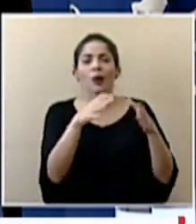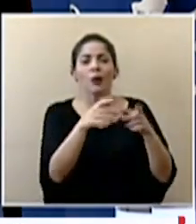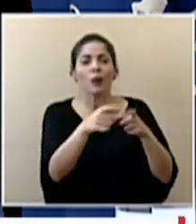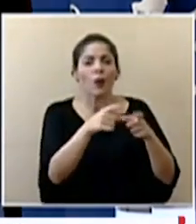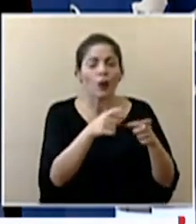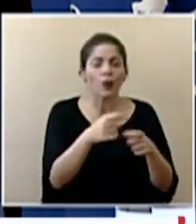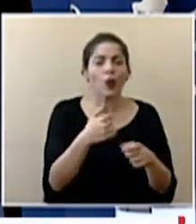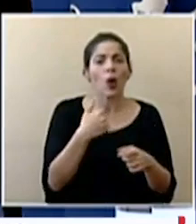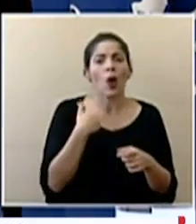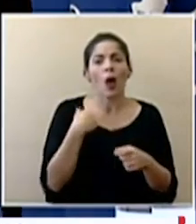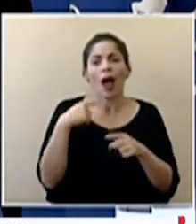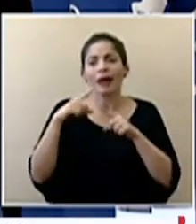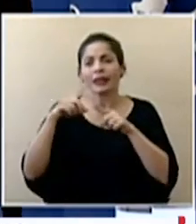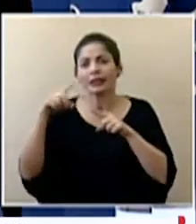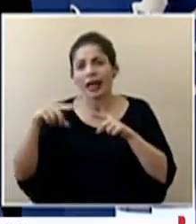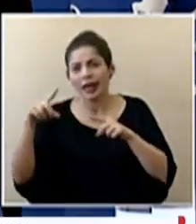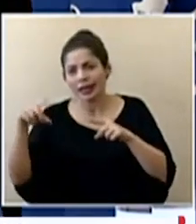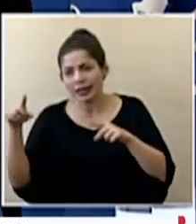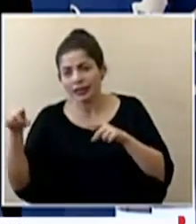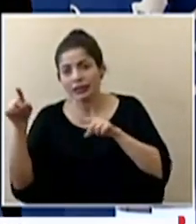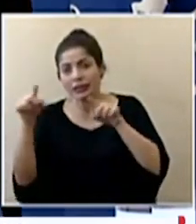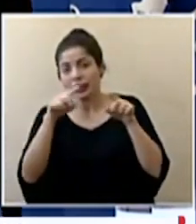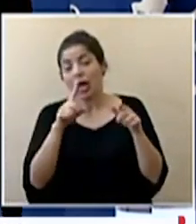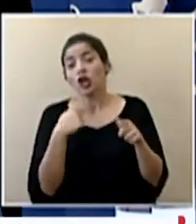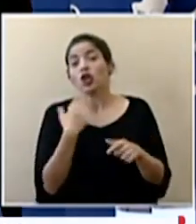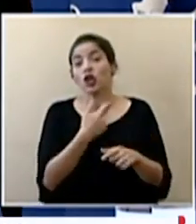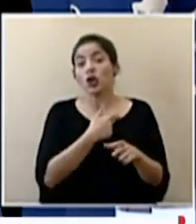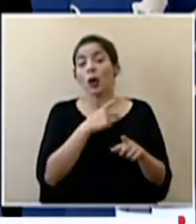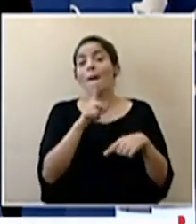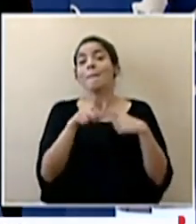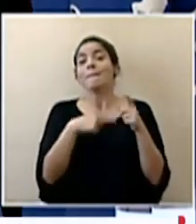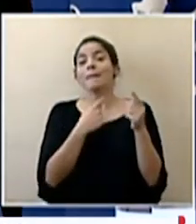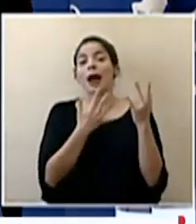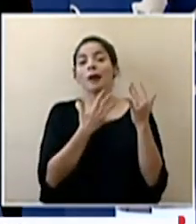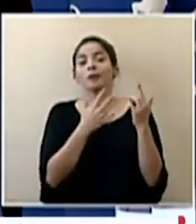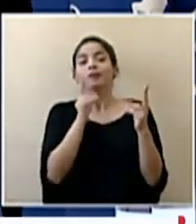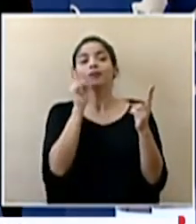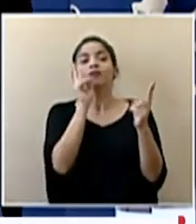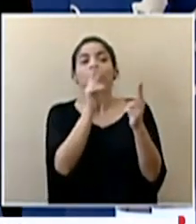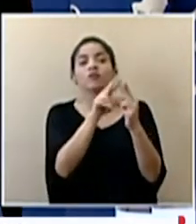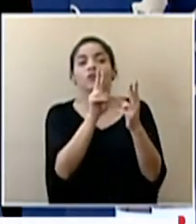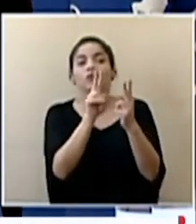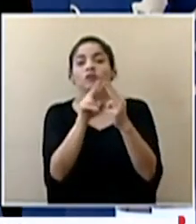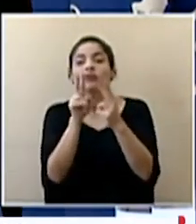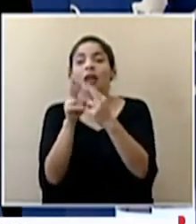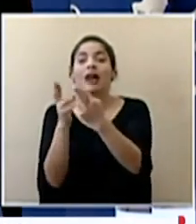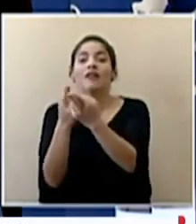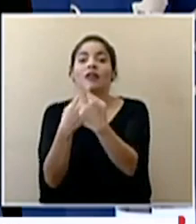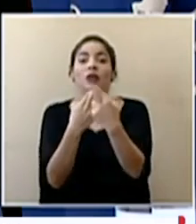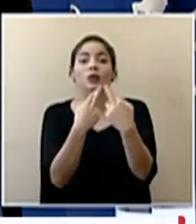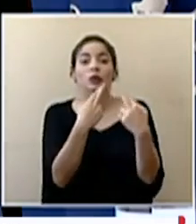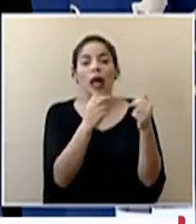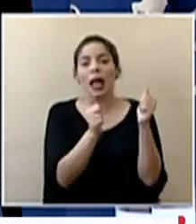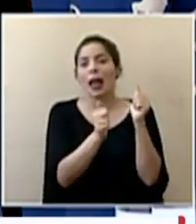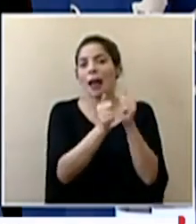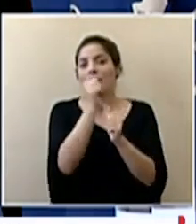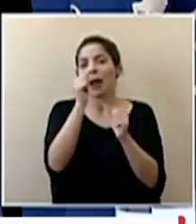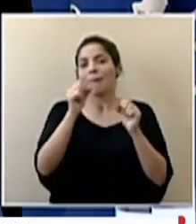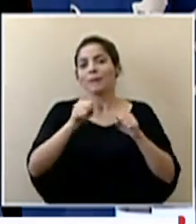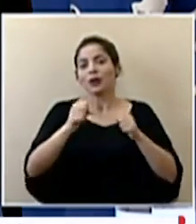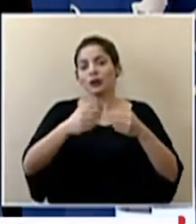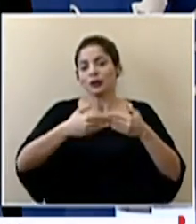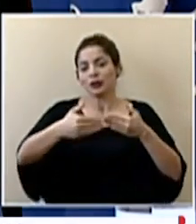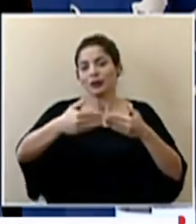tienen poder estadístico y vamos a conocer los resultados de esos estudios clínicos en la gran mayoría probablemente